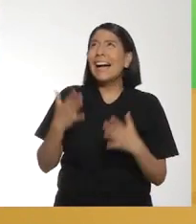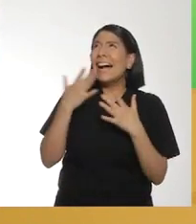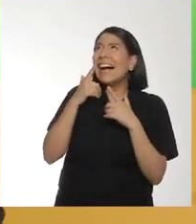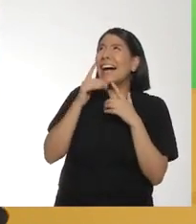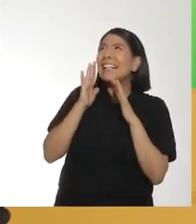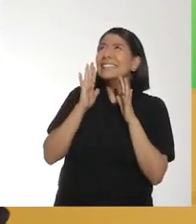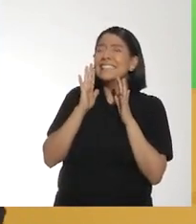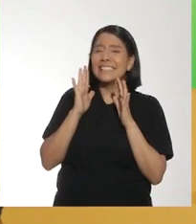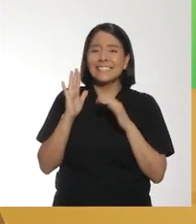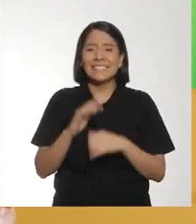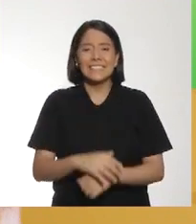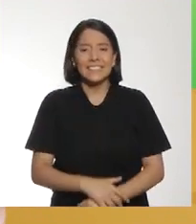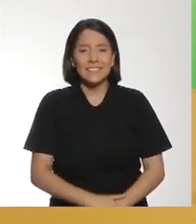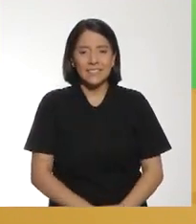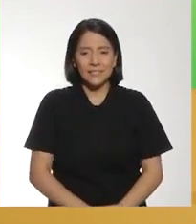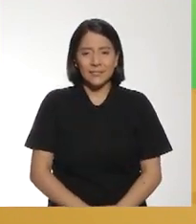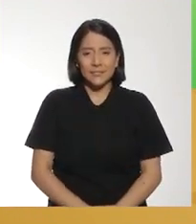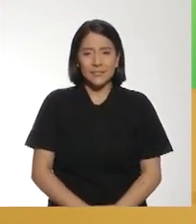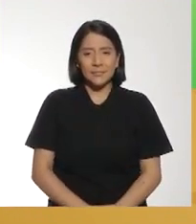¡Viva!